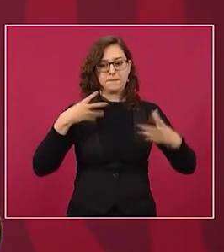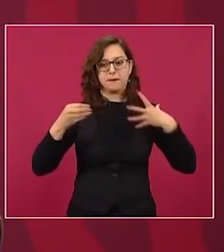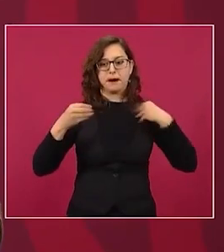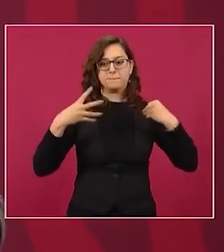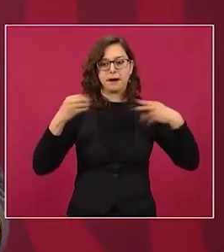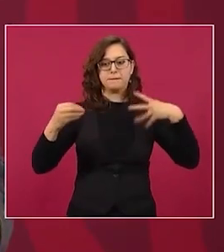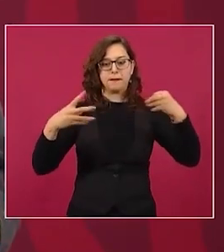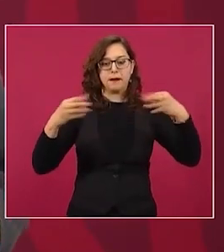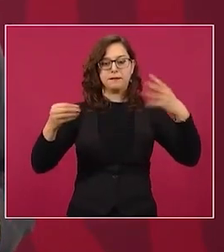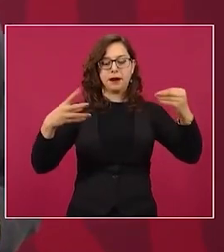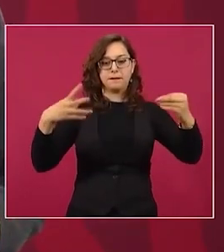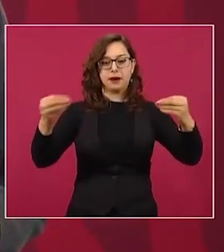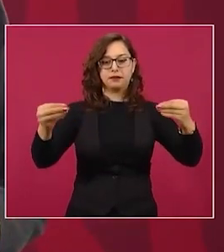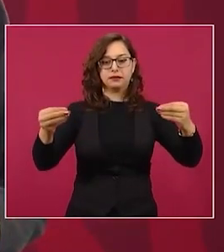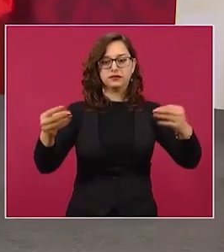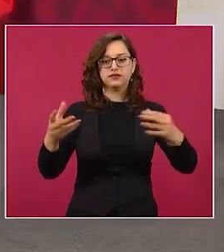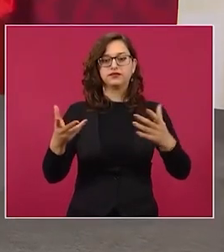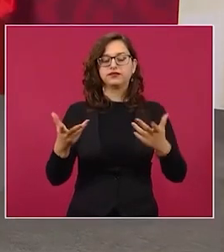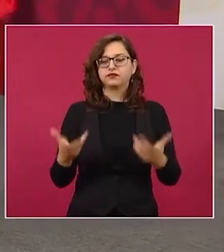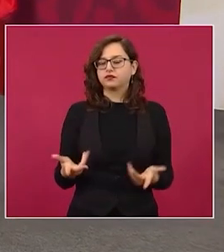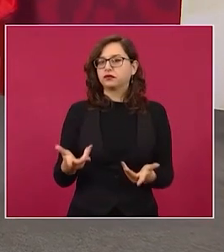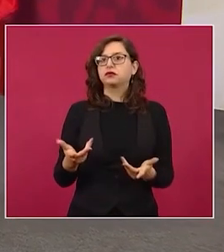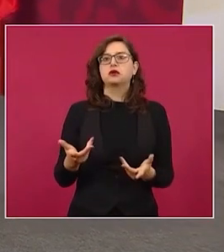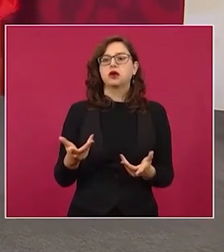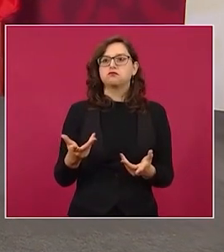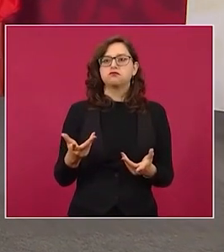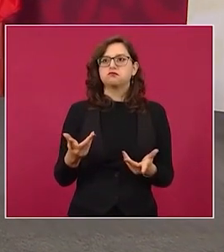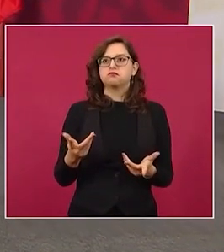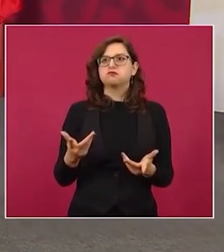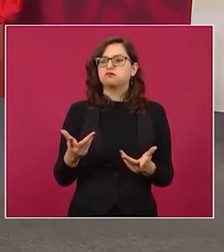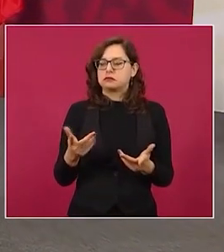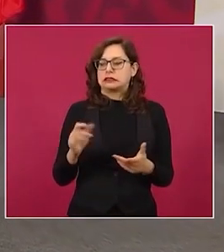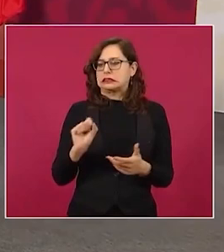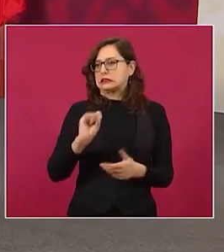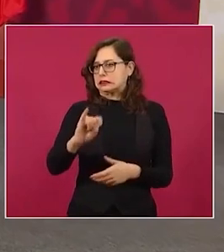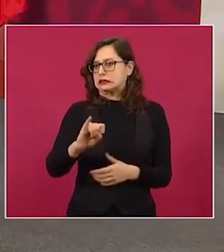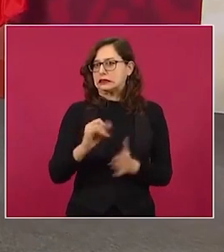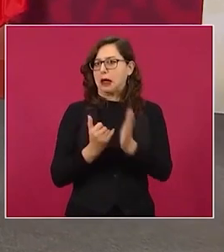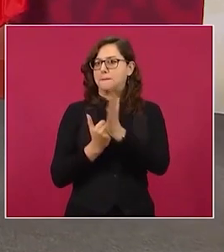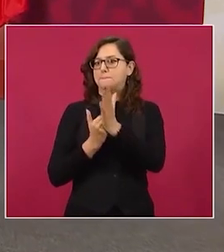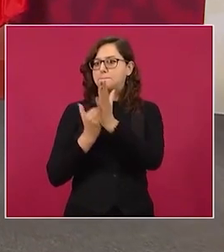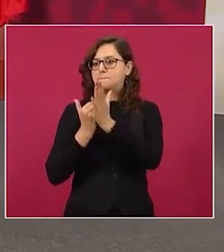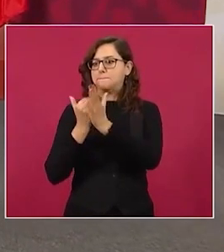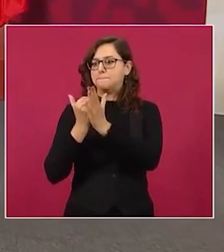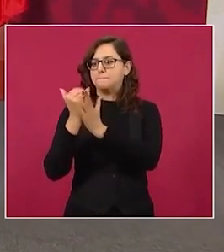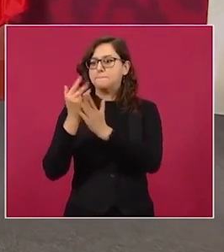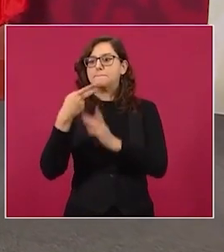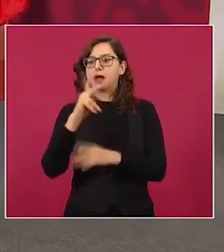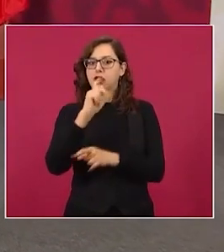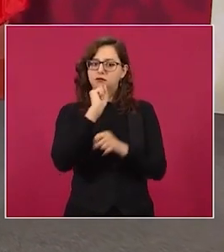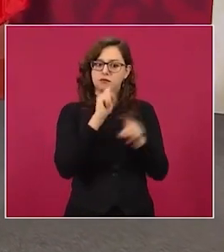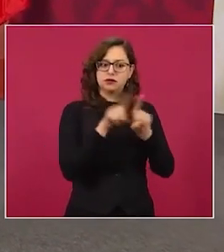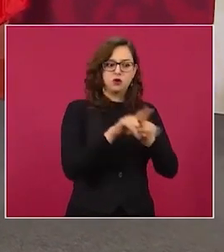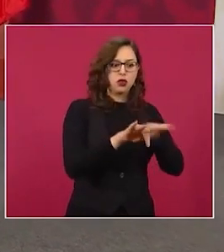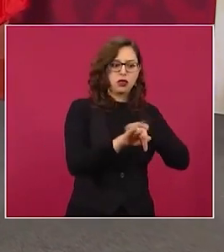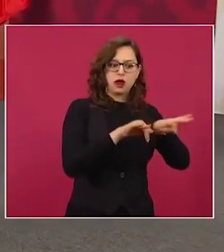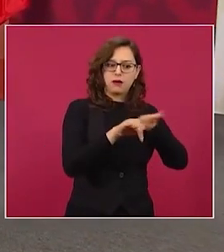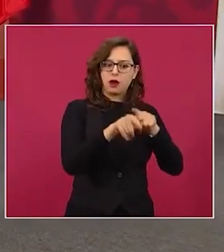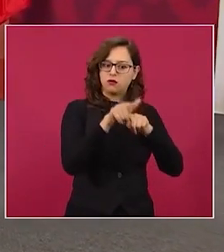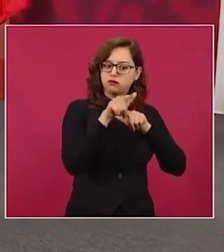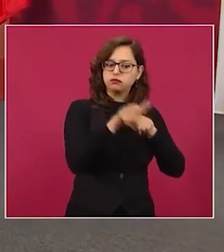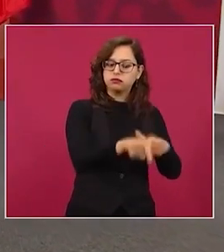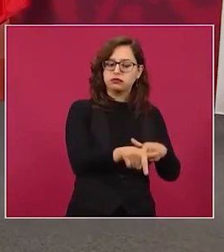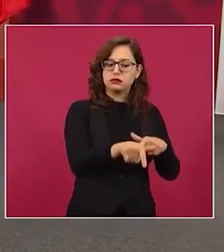se está creciendo, no se ha detenido el